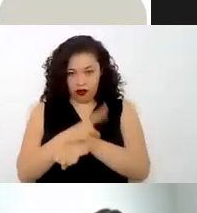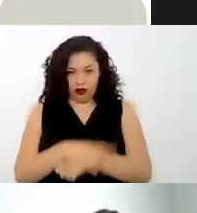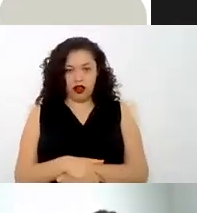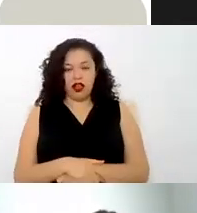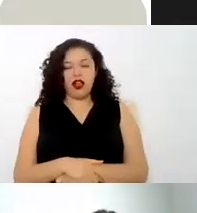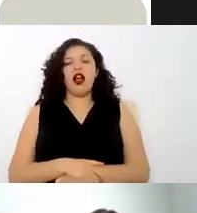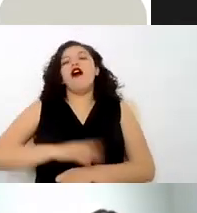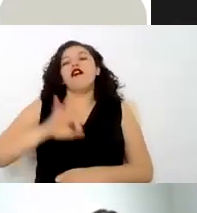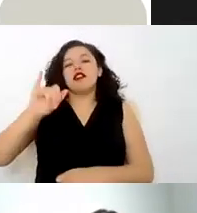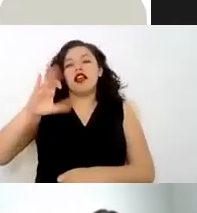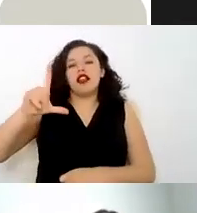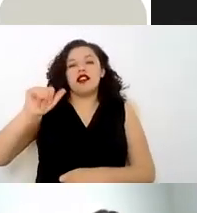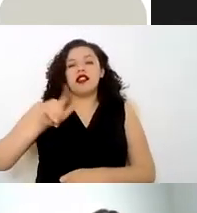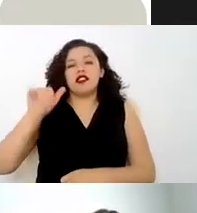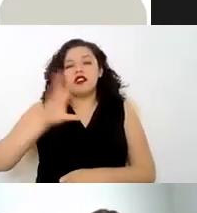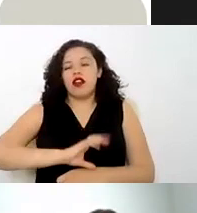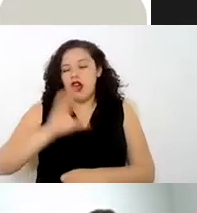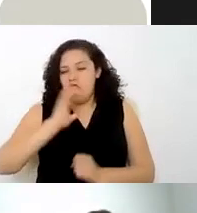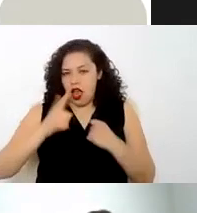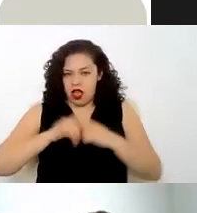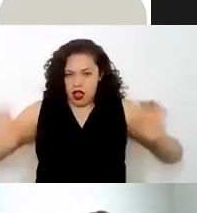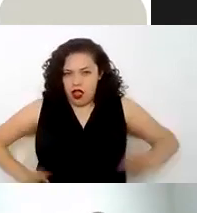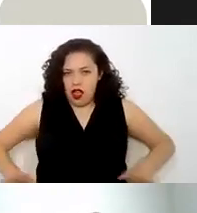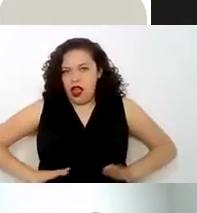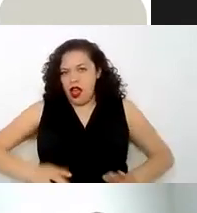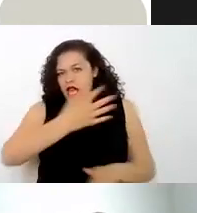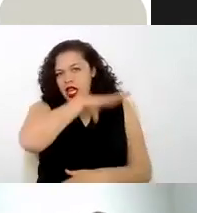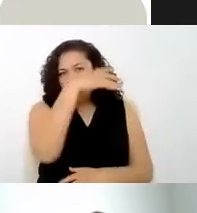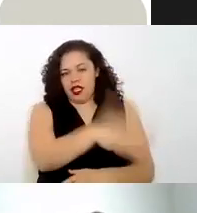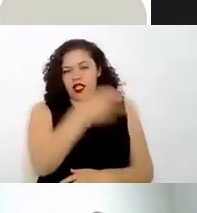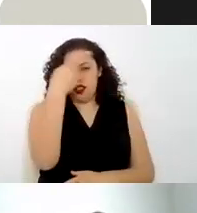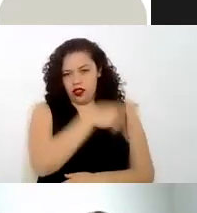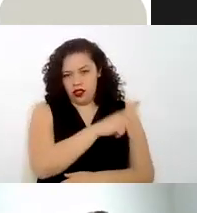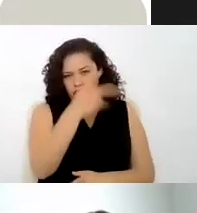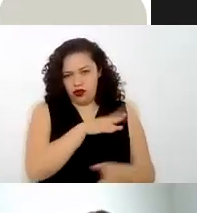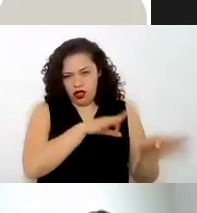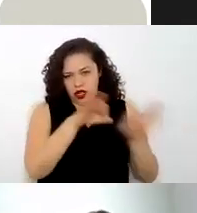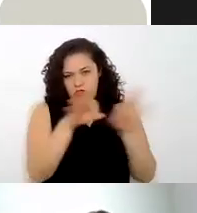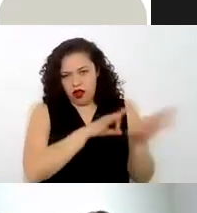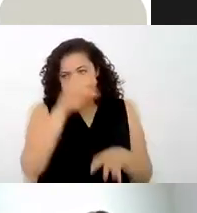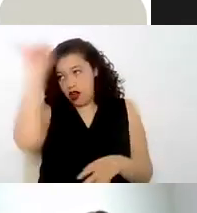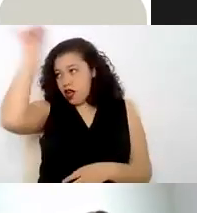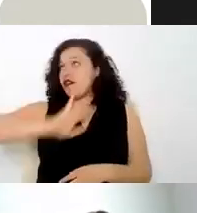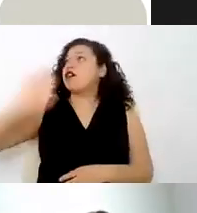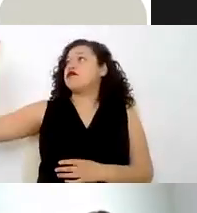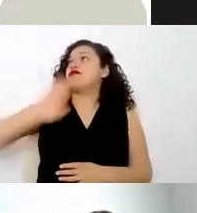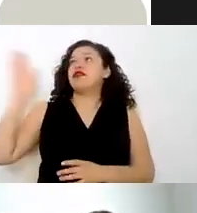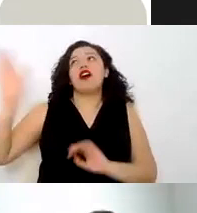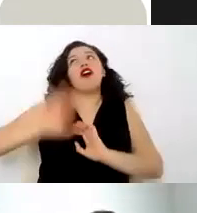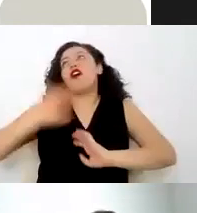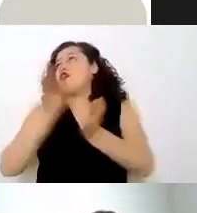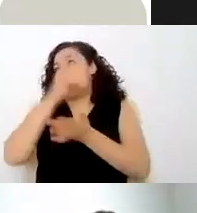fiscalización siempre que tengan un carácter general y cuando se relacionen con trabajos personales del patrón dentro del